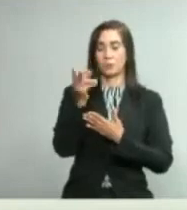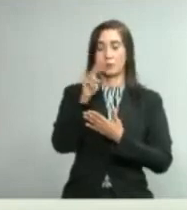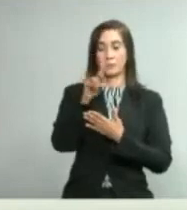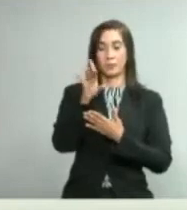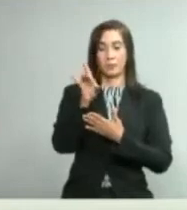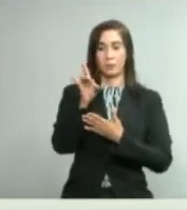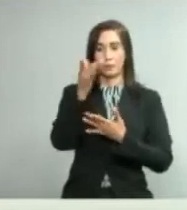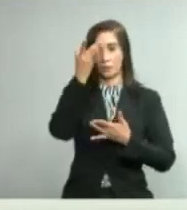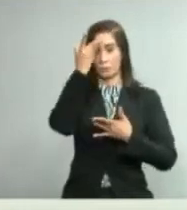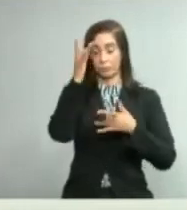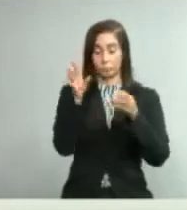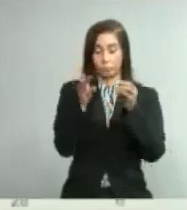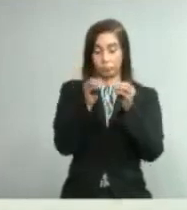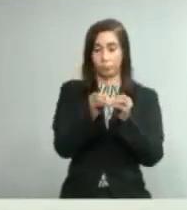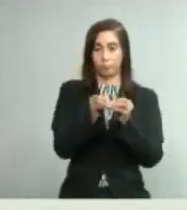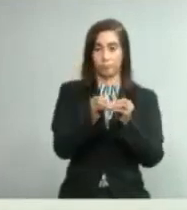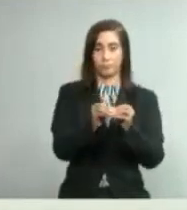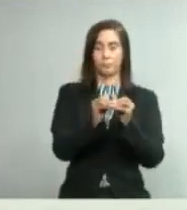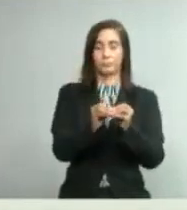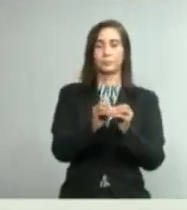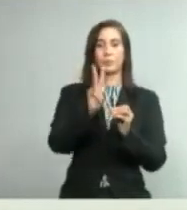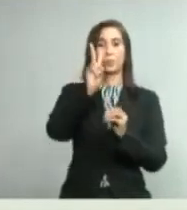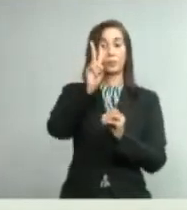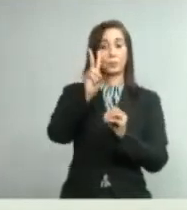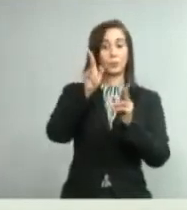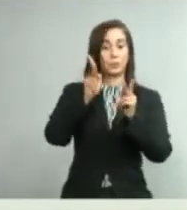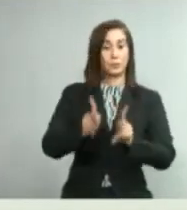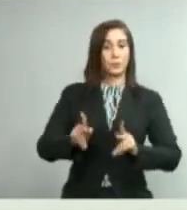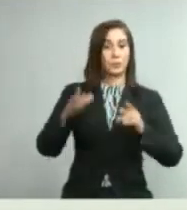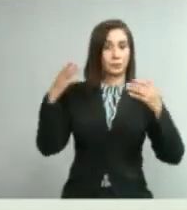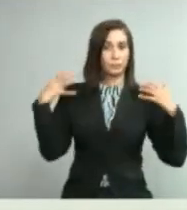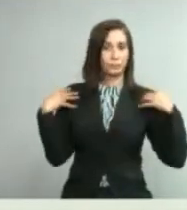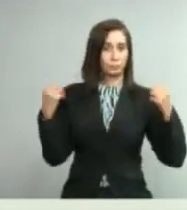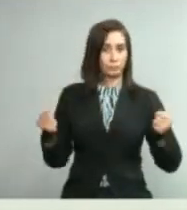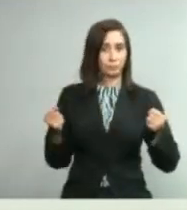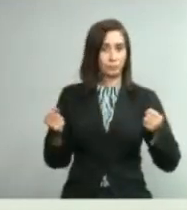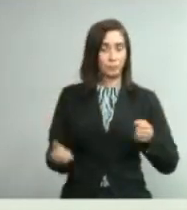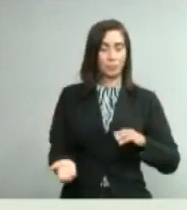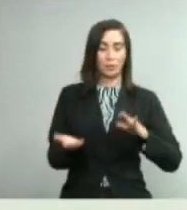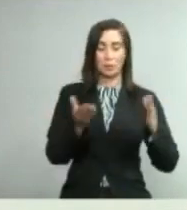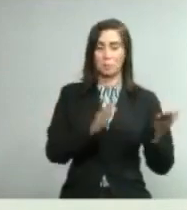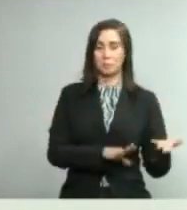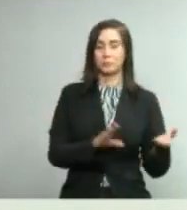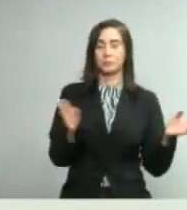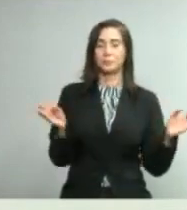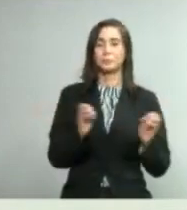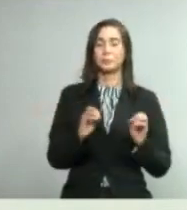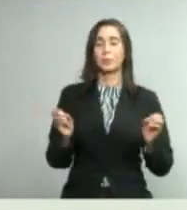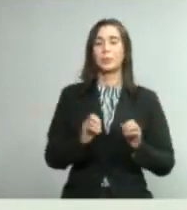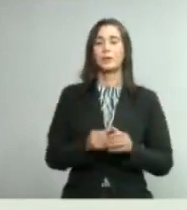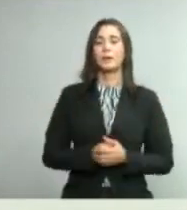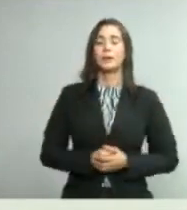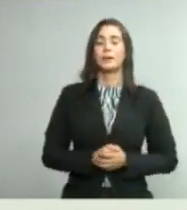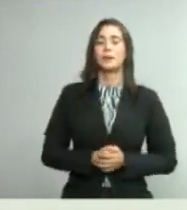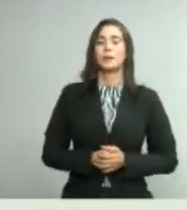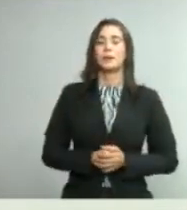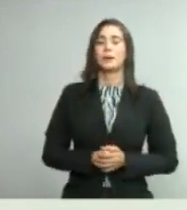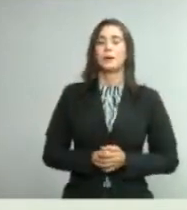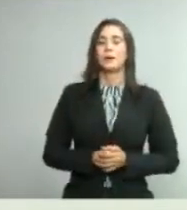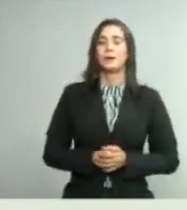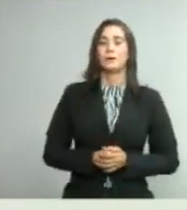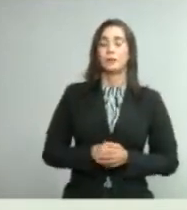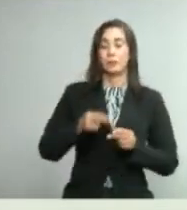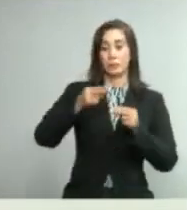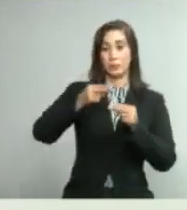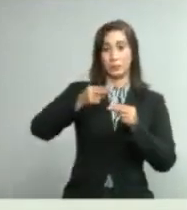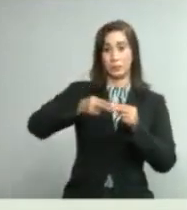28 acumulados, 2 recuperados, cero fallecimientos. Ato